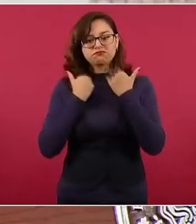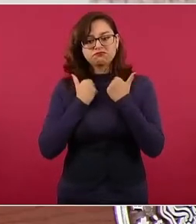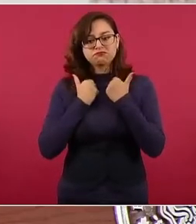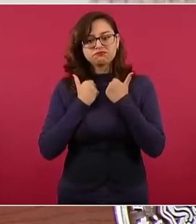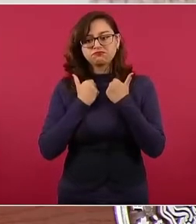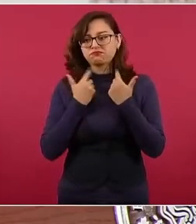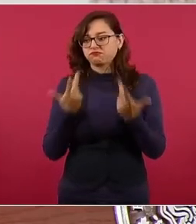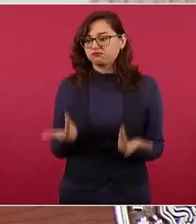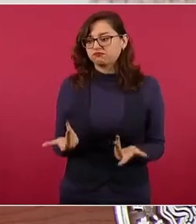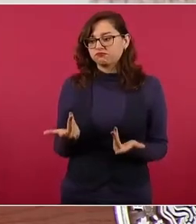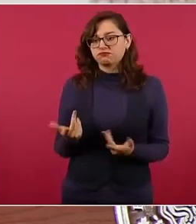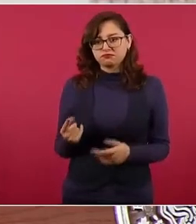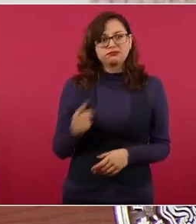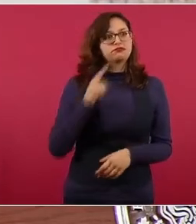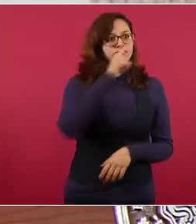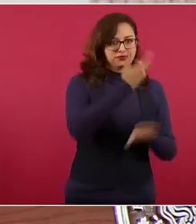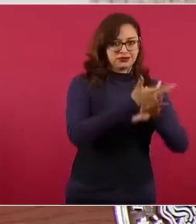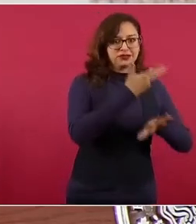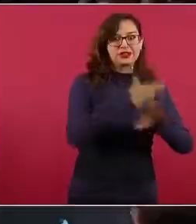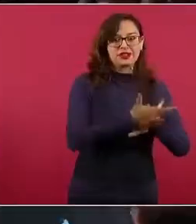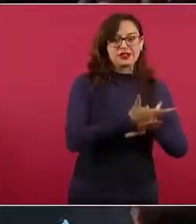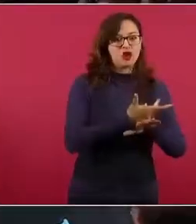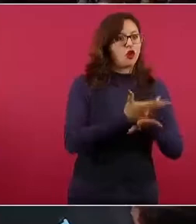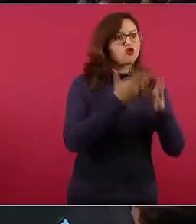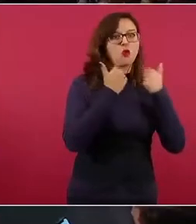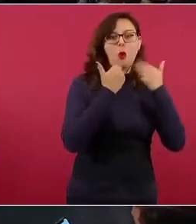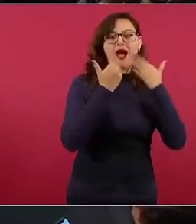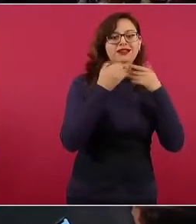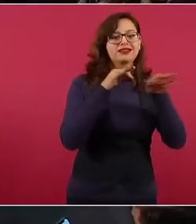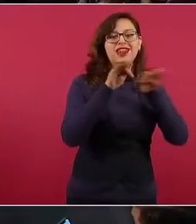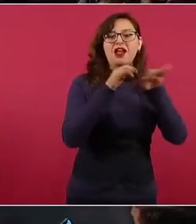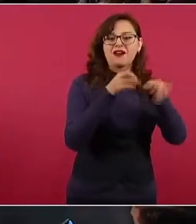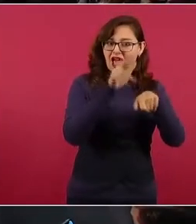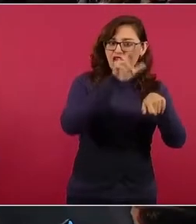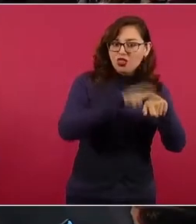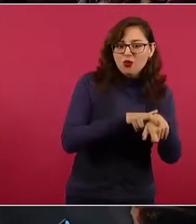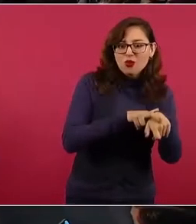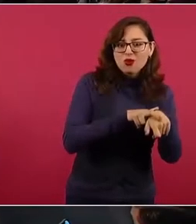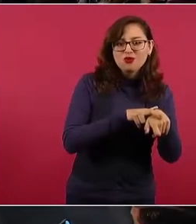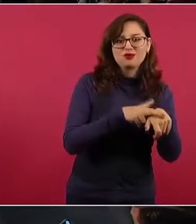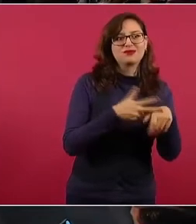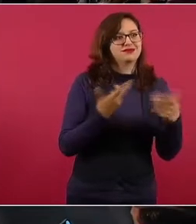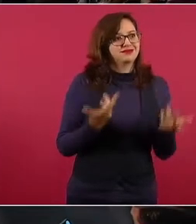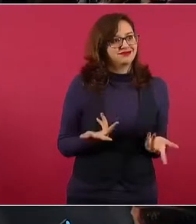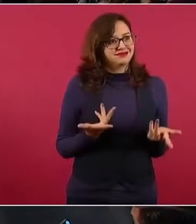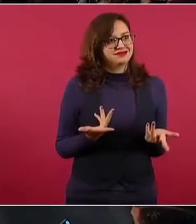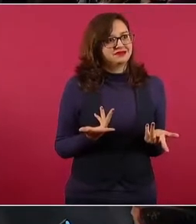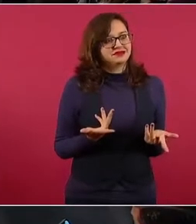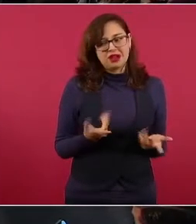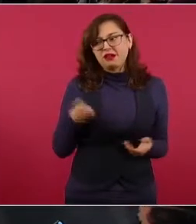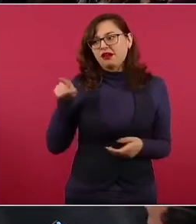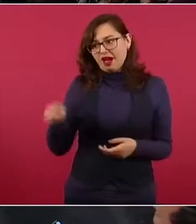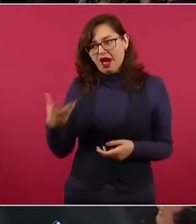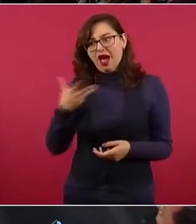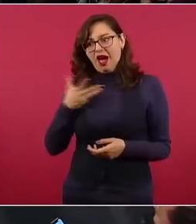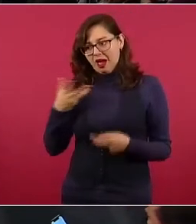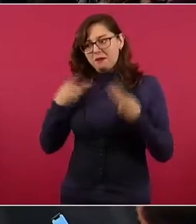necesitan fuerza de trabajo, ¿por qué no llegar a acuerdos